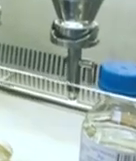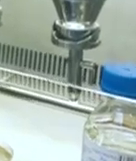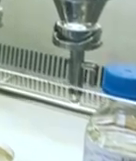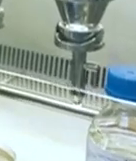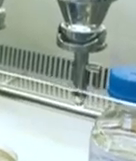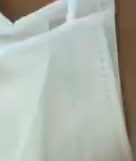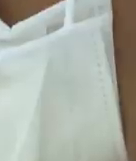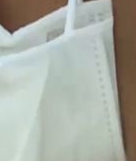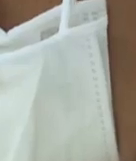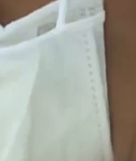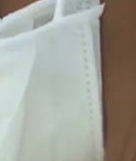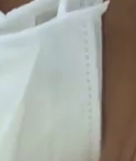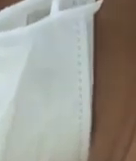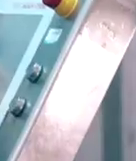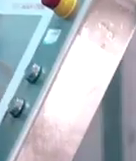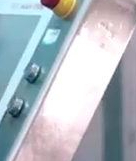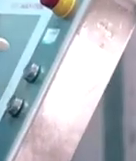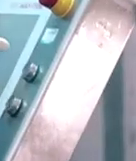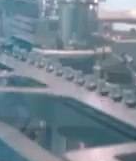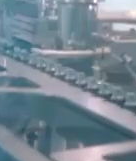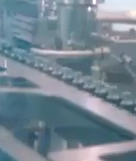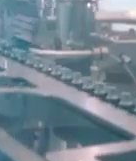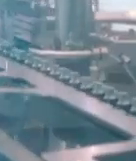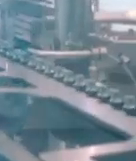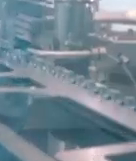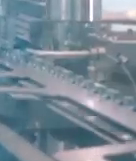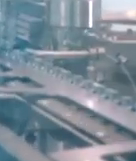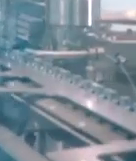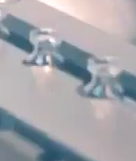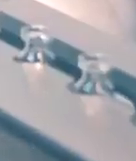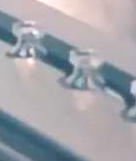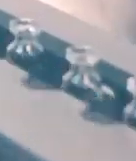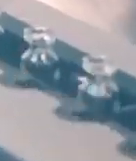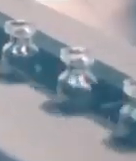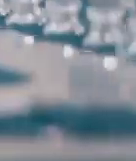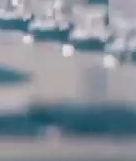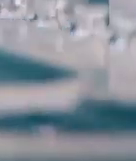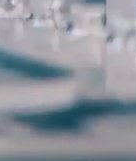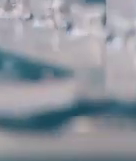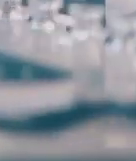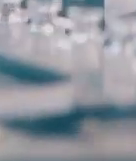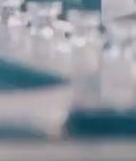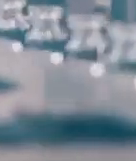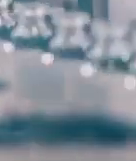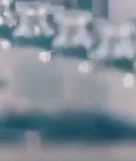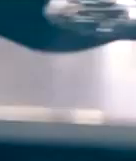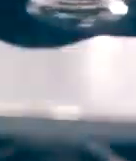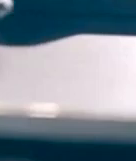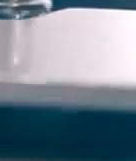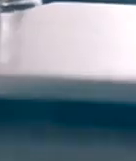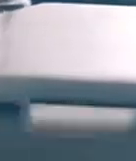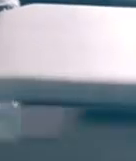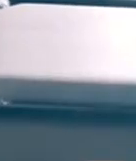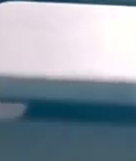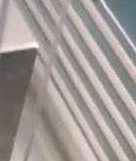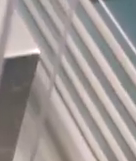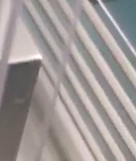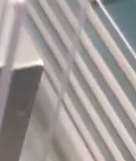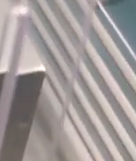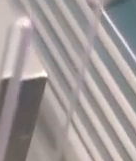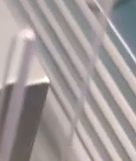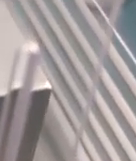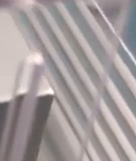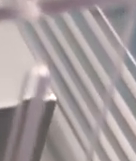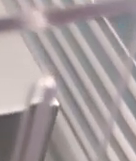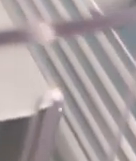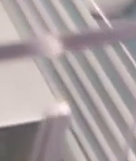a cambio es la razón de ser de muchas personas pero ¿qué me voy a poner realmente? ¿una